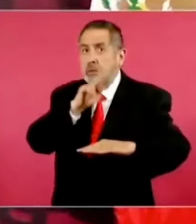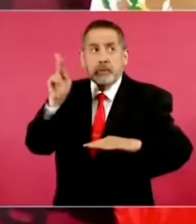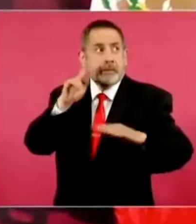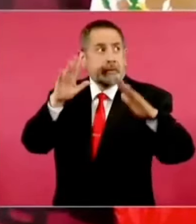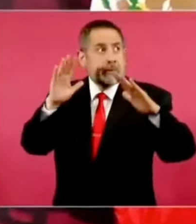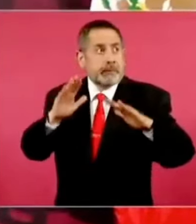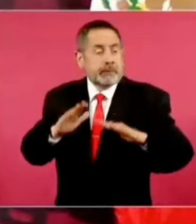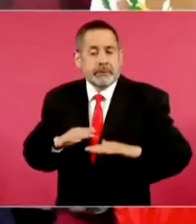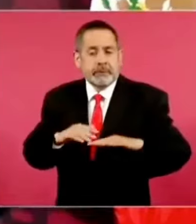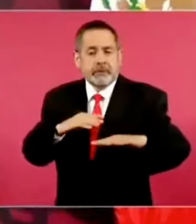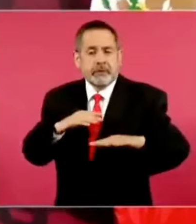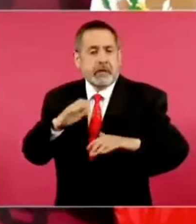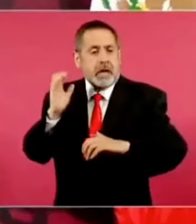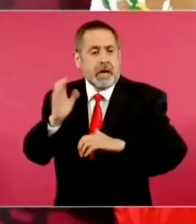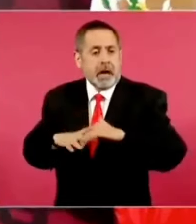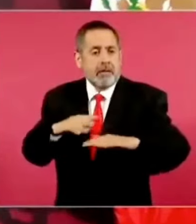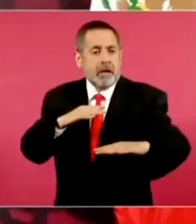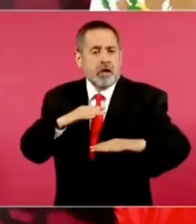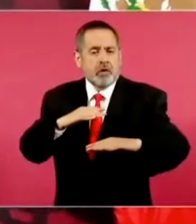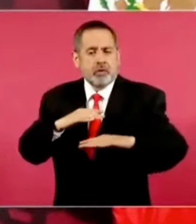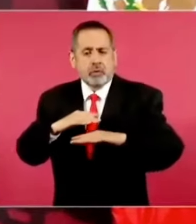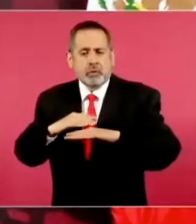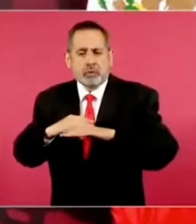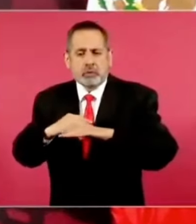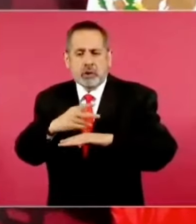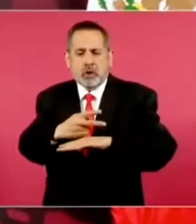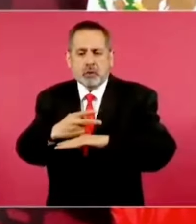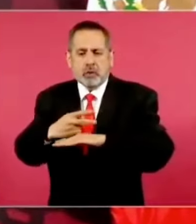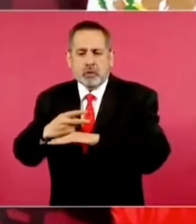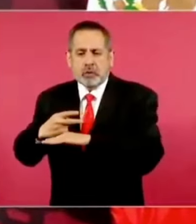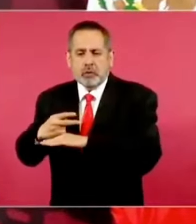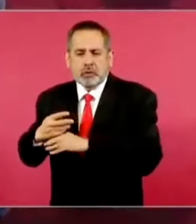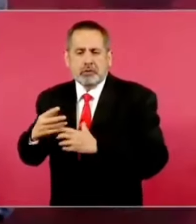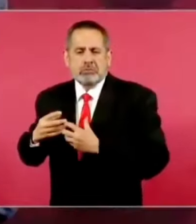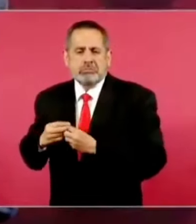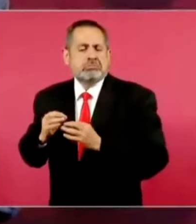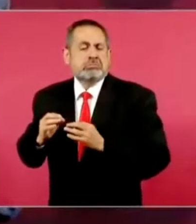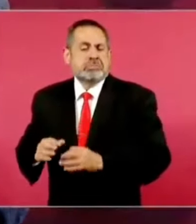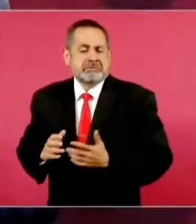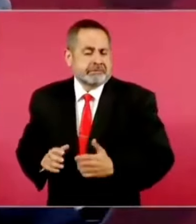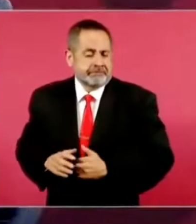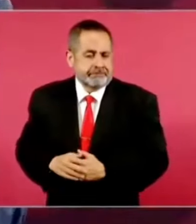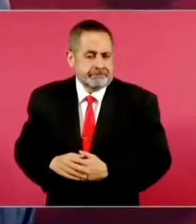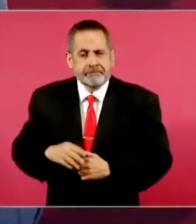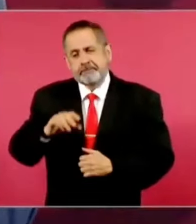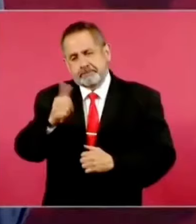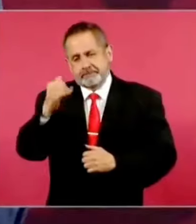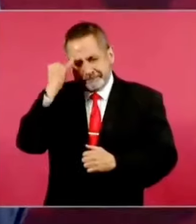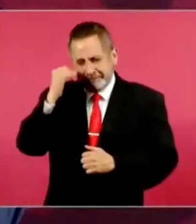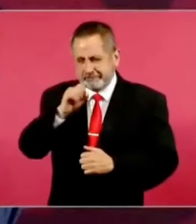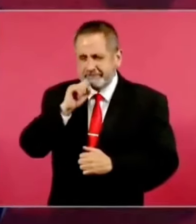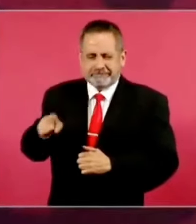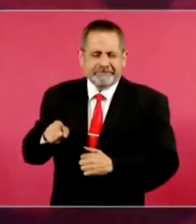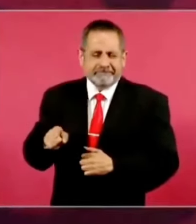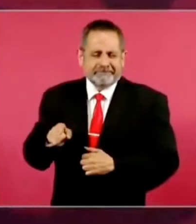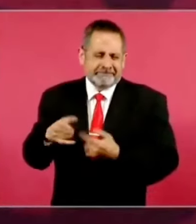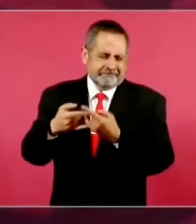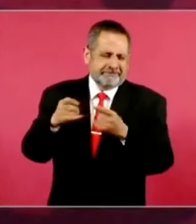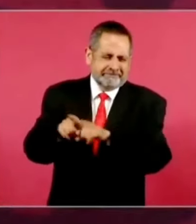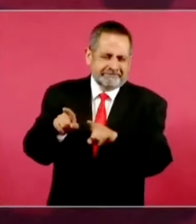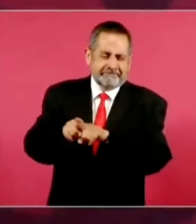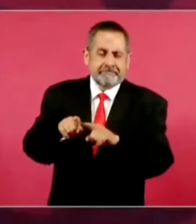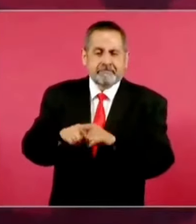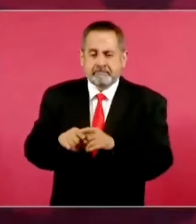La otra versión es en el sentido de que se trataba de una canoa, que él estaba